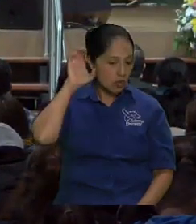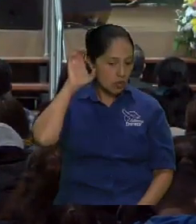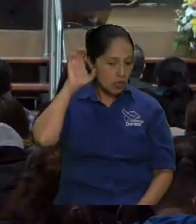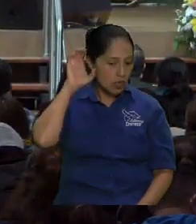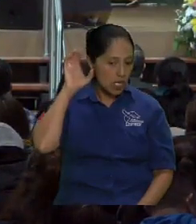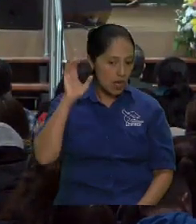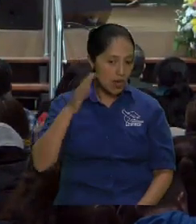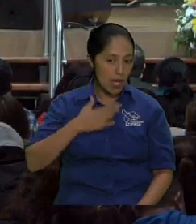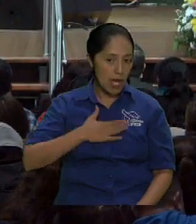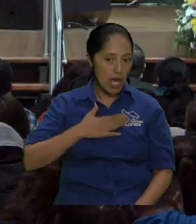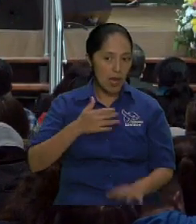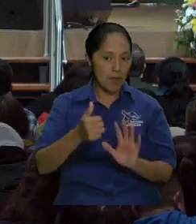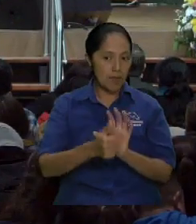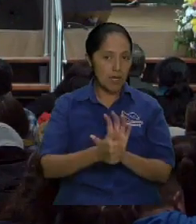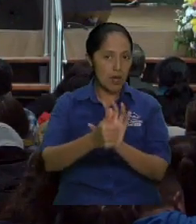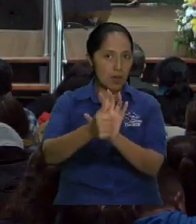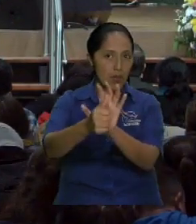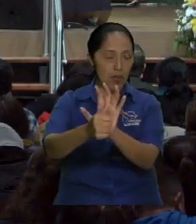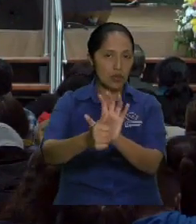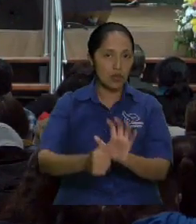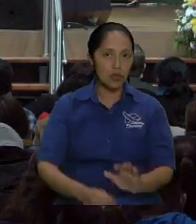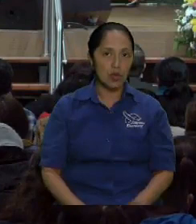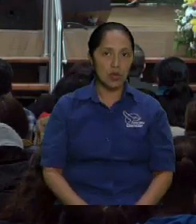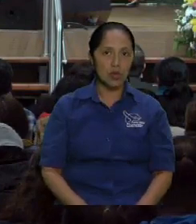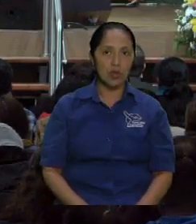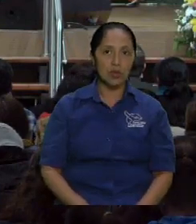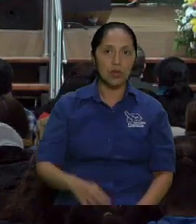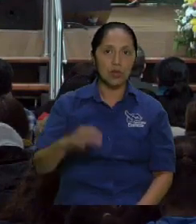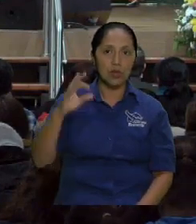era el apóstol el doctor Antonio Ríos Paredes